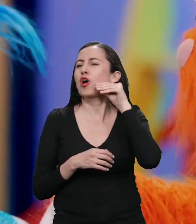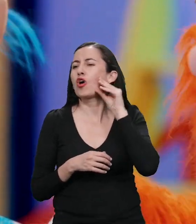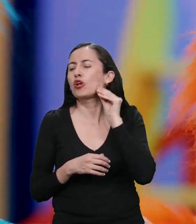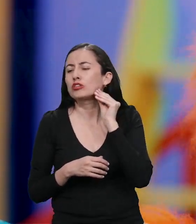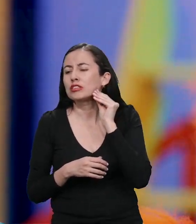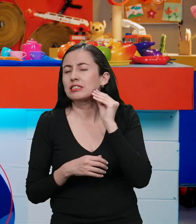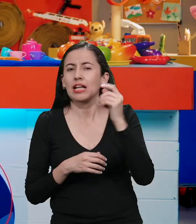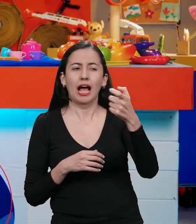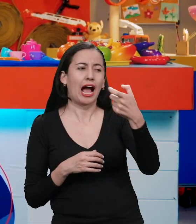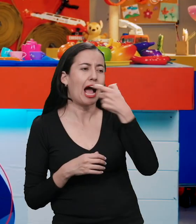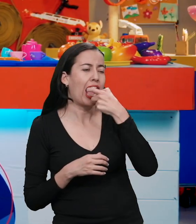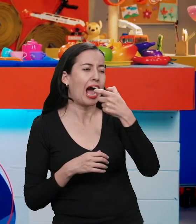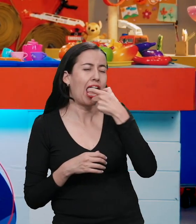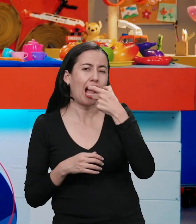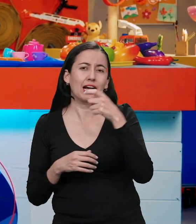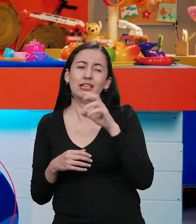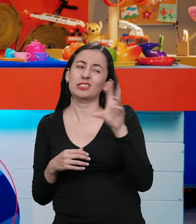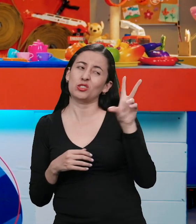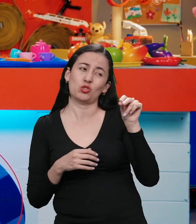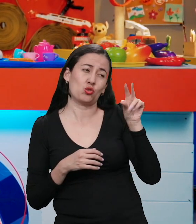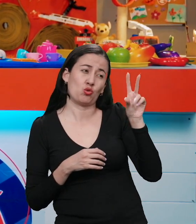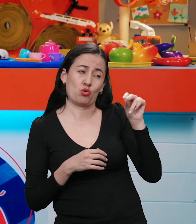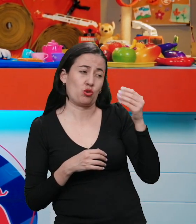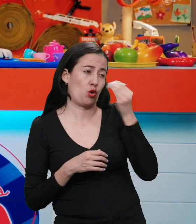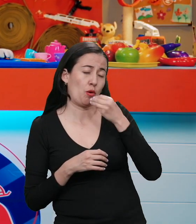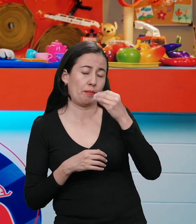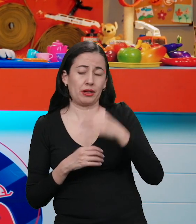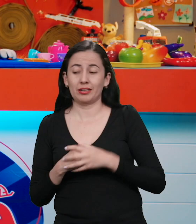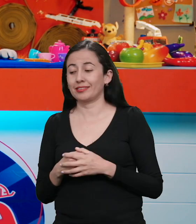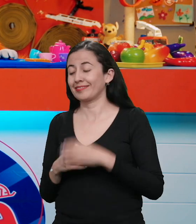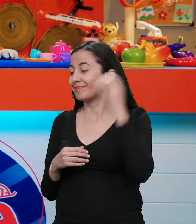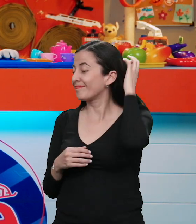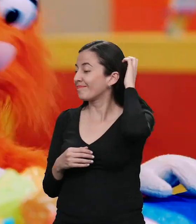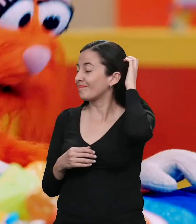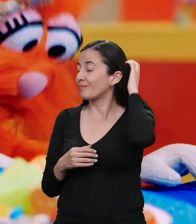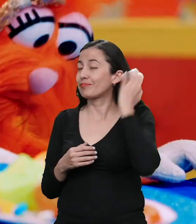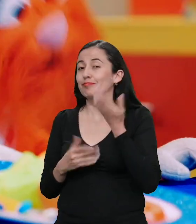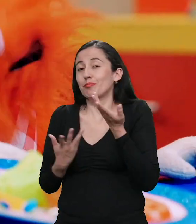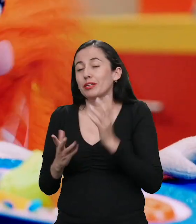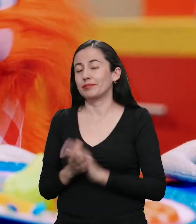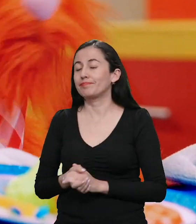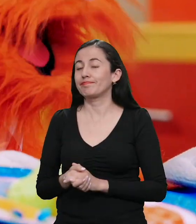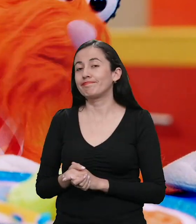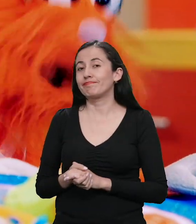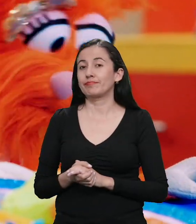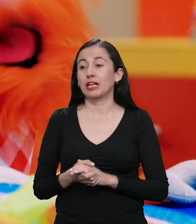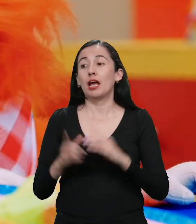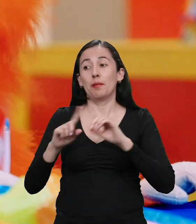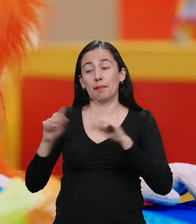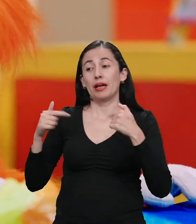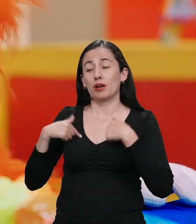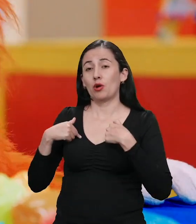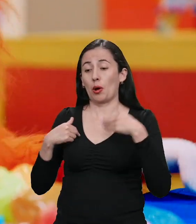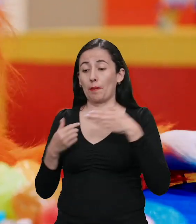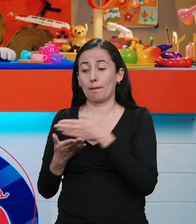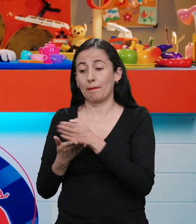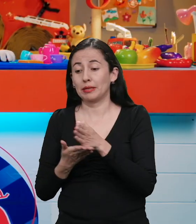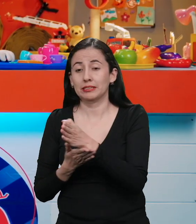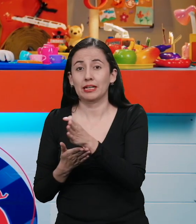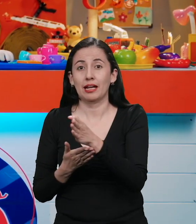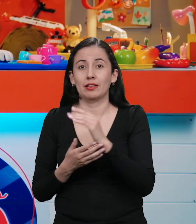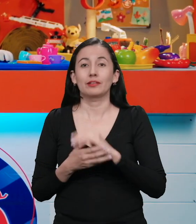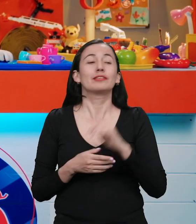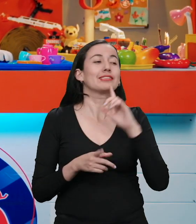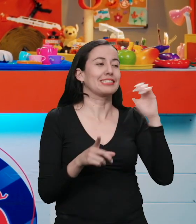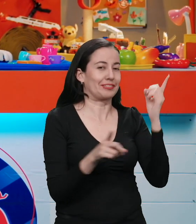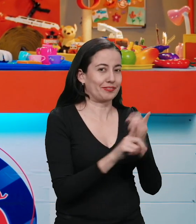galletas y dulces. ¡Qué rico! Pues casi nada debes comer. Bueno, está bien. Pero a me das pescado.